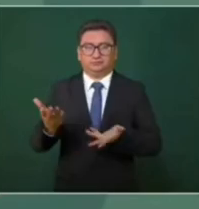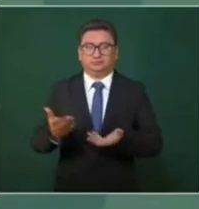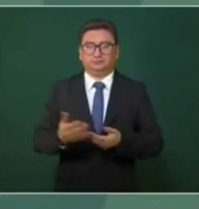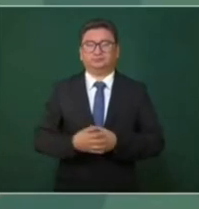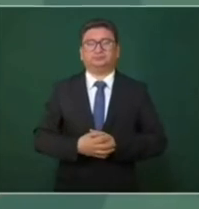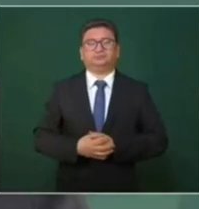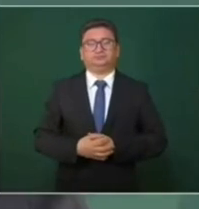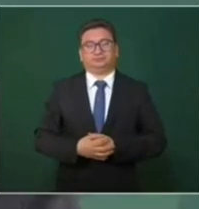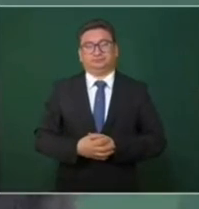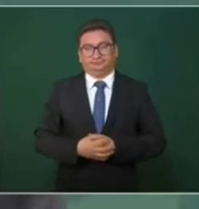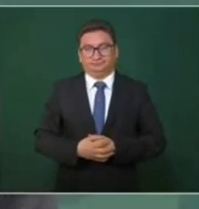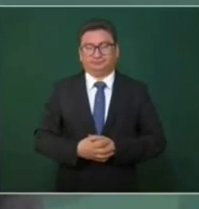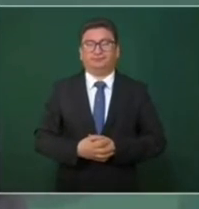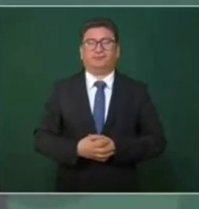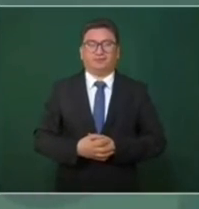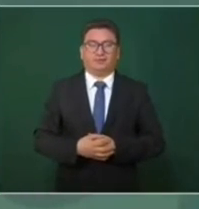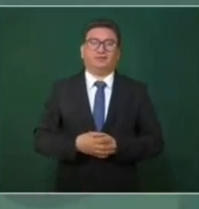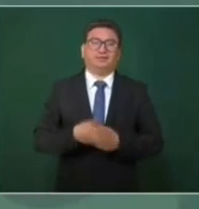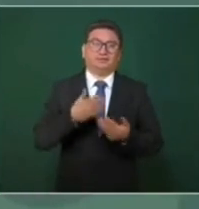Entonces, ahora lo que queremos…